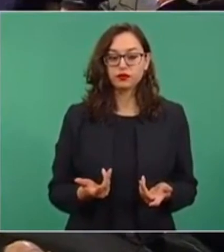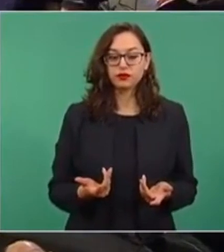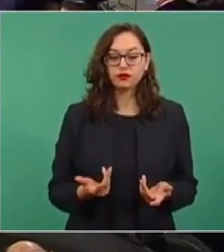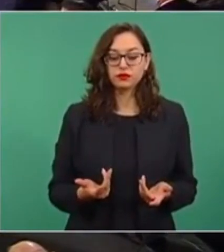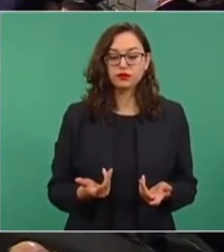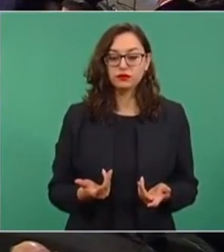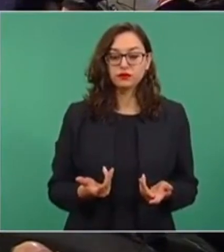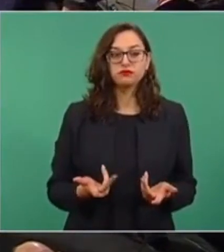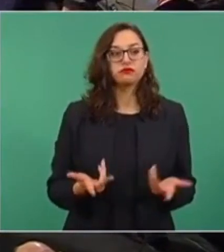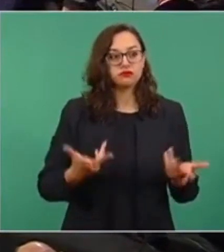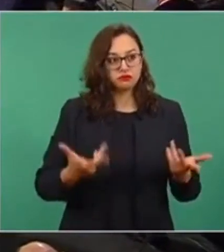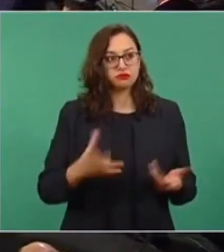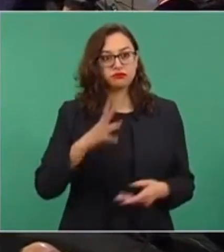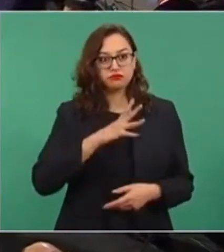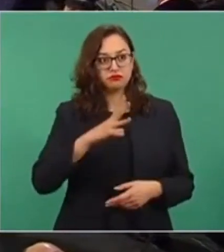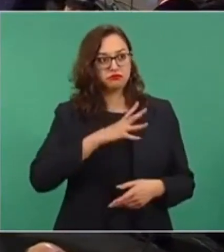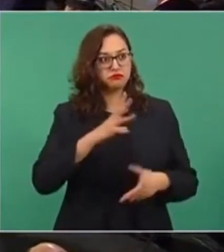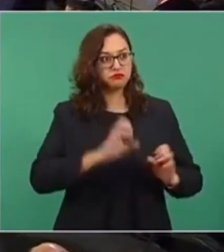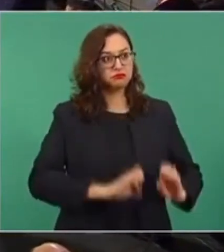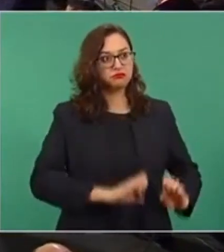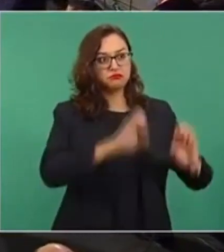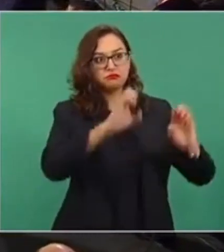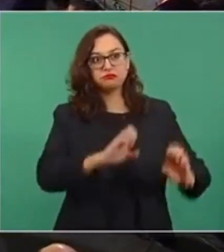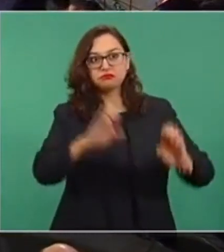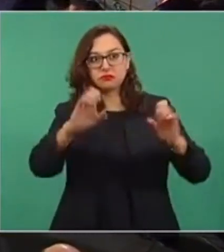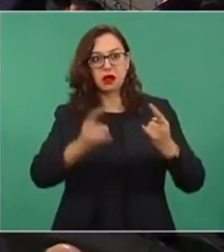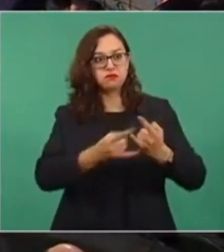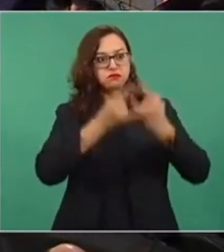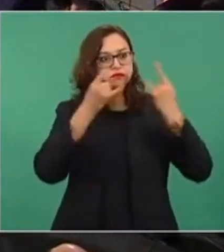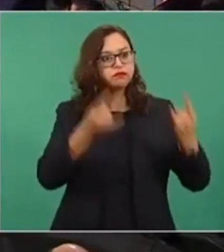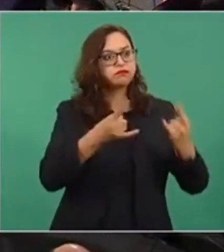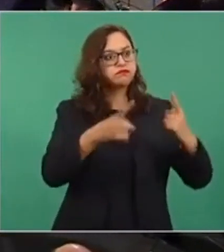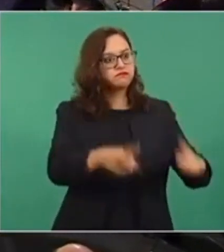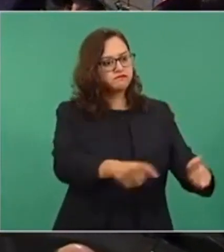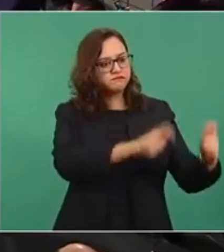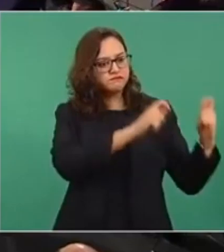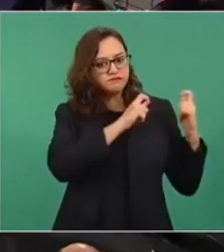del patrimonio histórico,